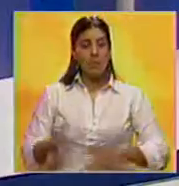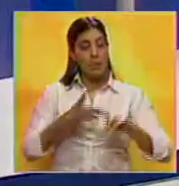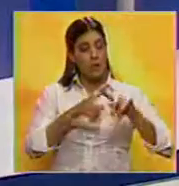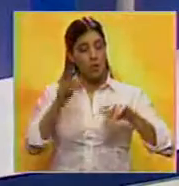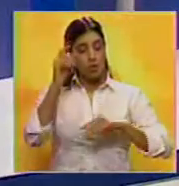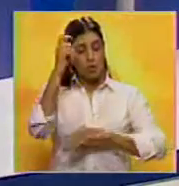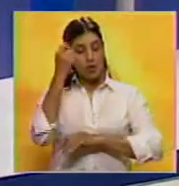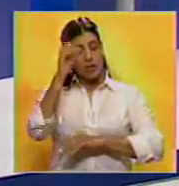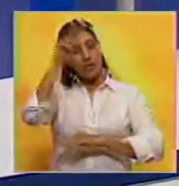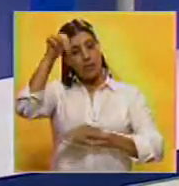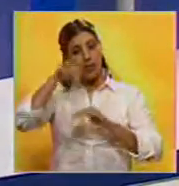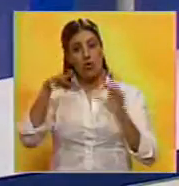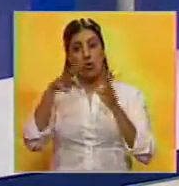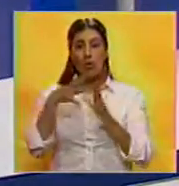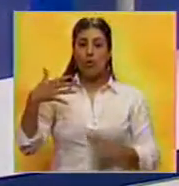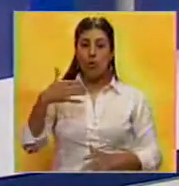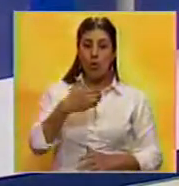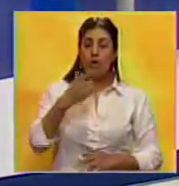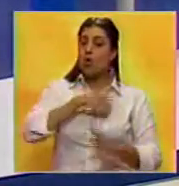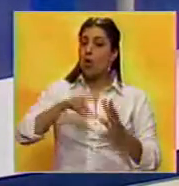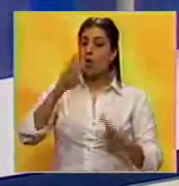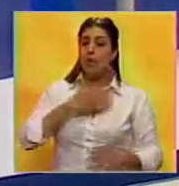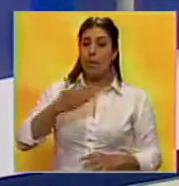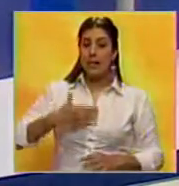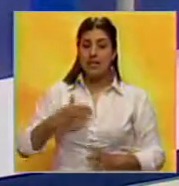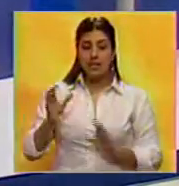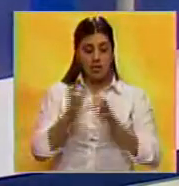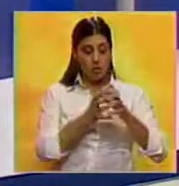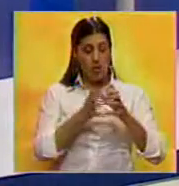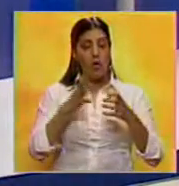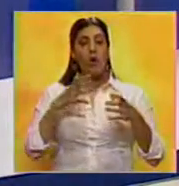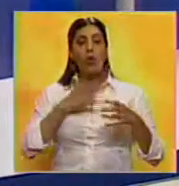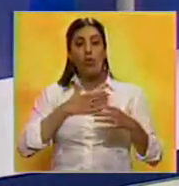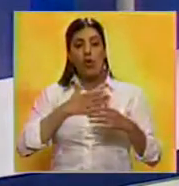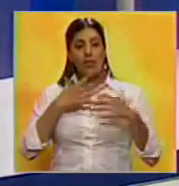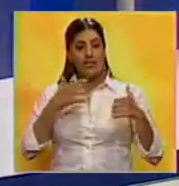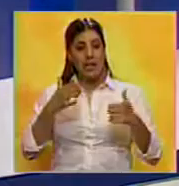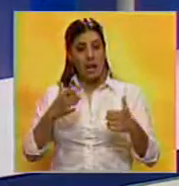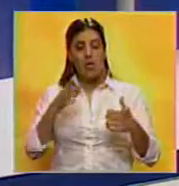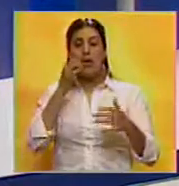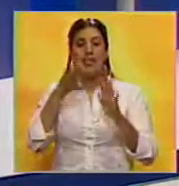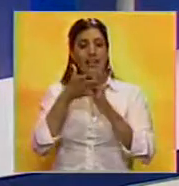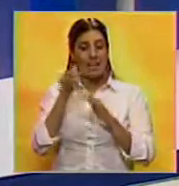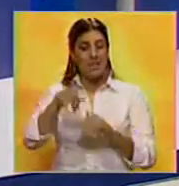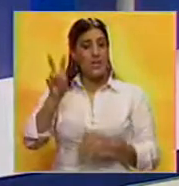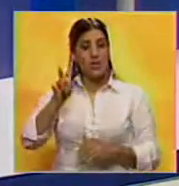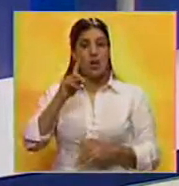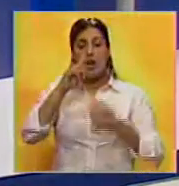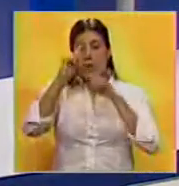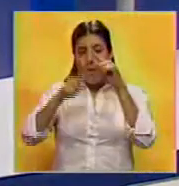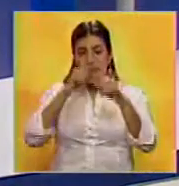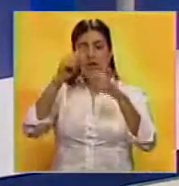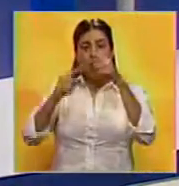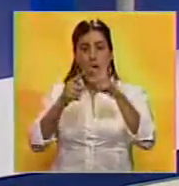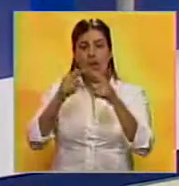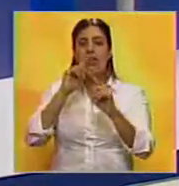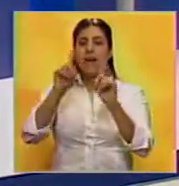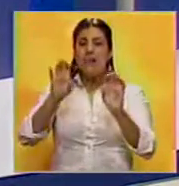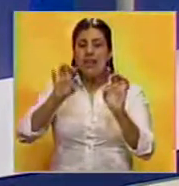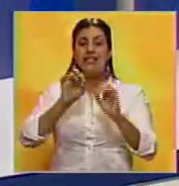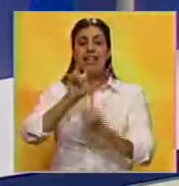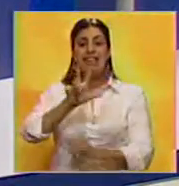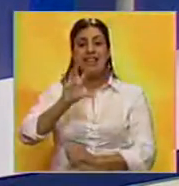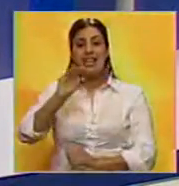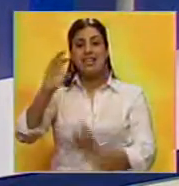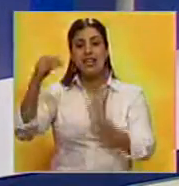El diputado de la Asamblea Nacional por la unidad y presidente de la Subcomisión de Salud, José Manuel Olivares, aseguró que en Venezuela anualmente se diagnostican